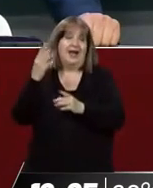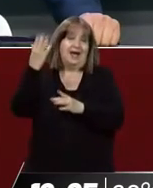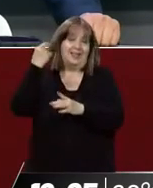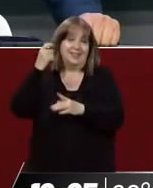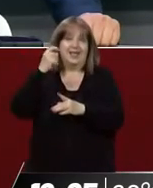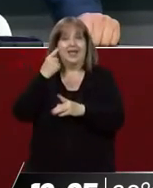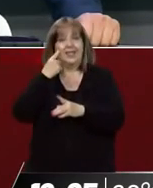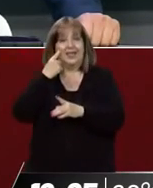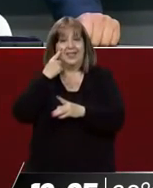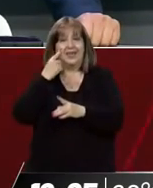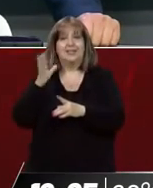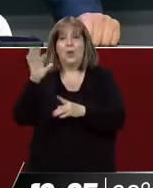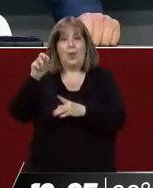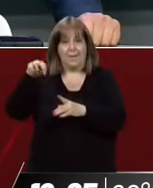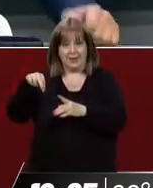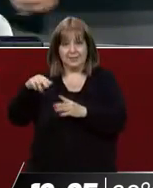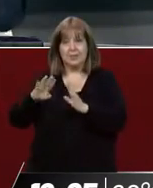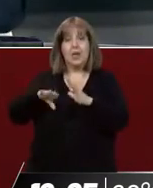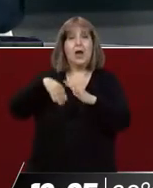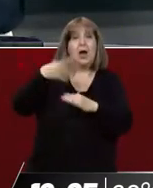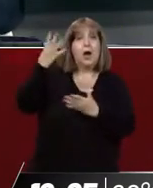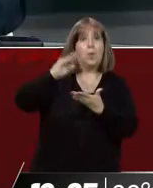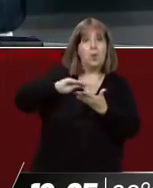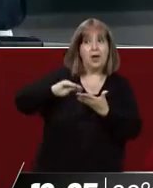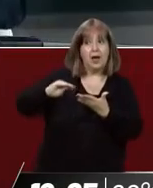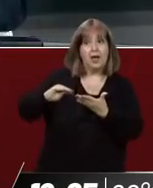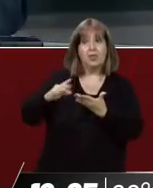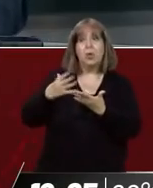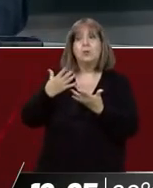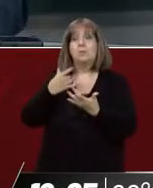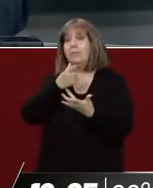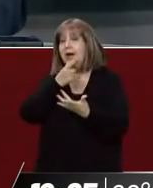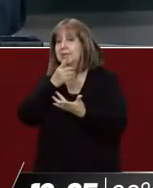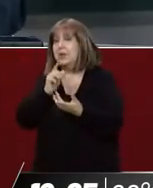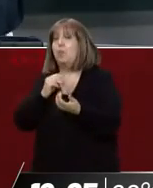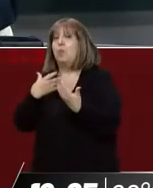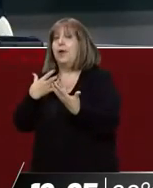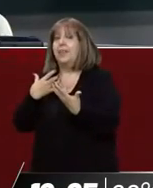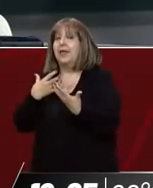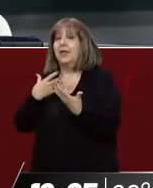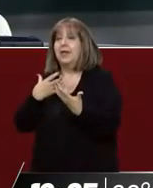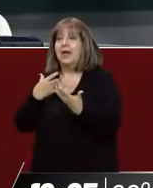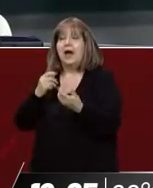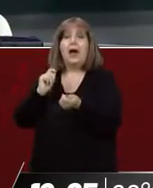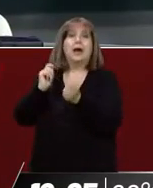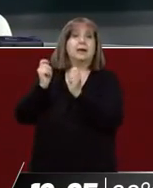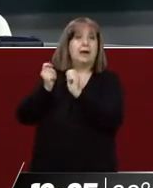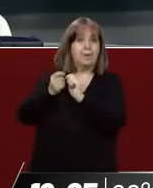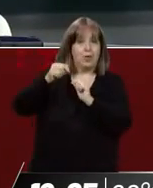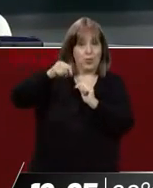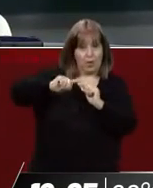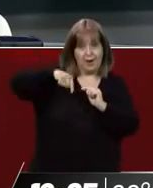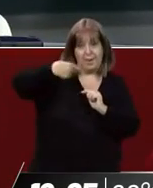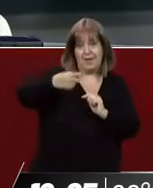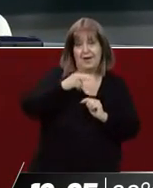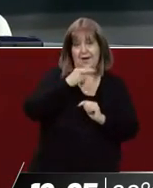Guaymallén, Sofía. Y está del otro lado su abogado para contarnos porque esto podría generar, o mejor dicho, ver algún cambio de hoy para mañana